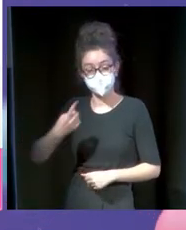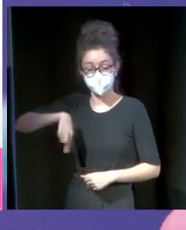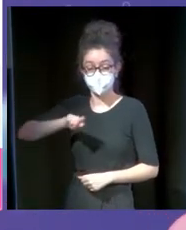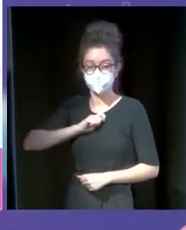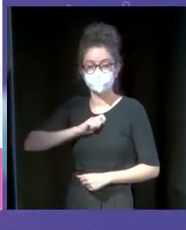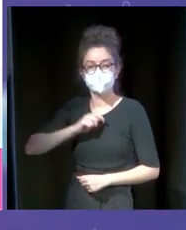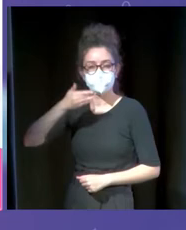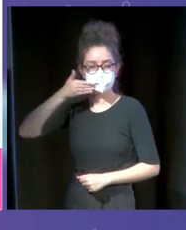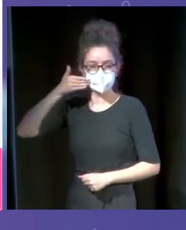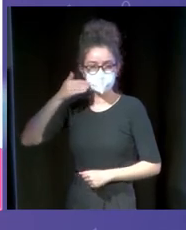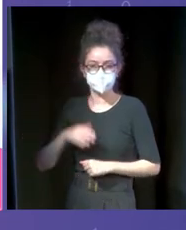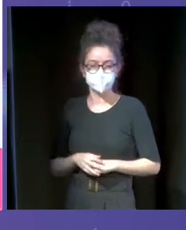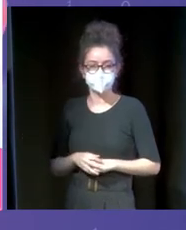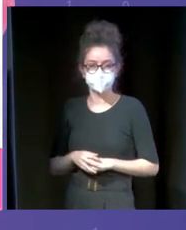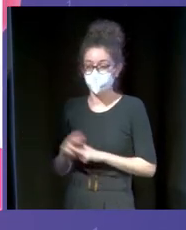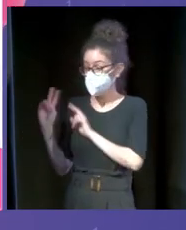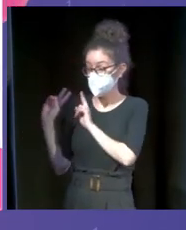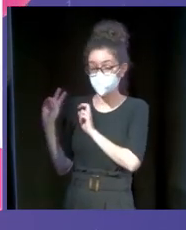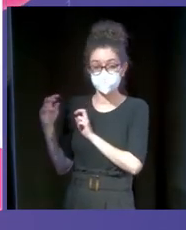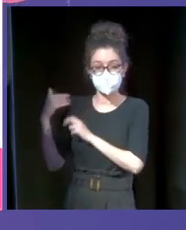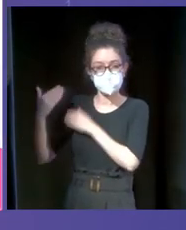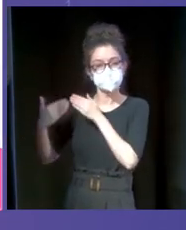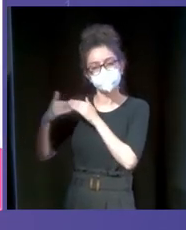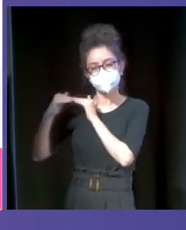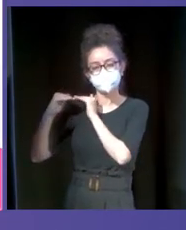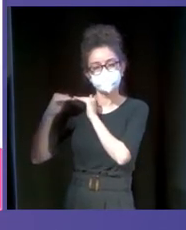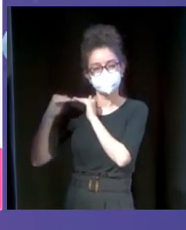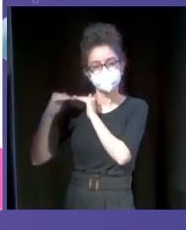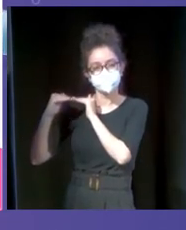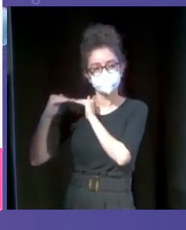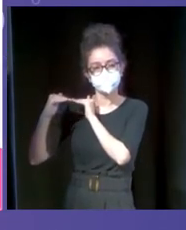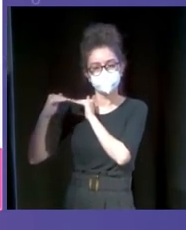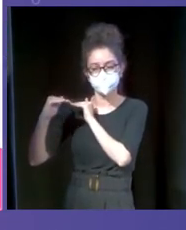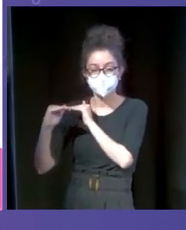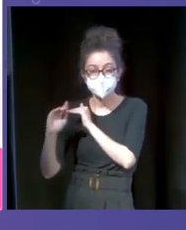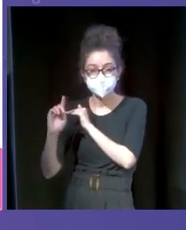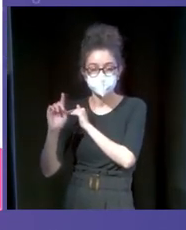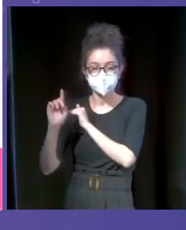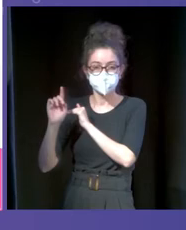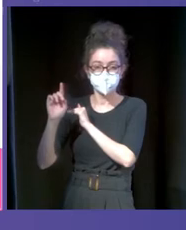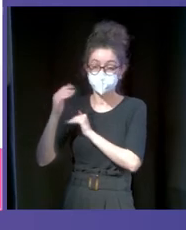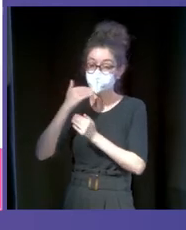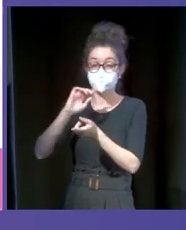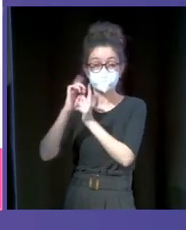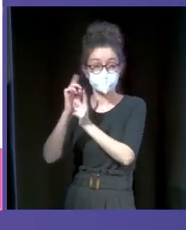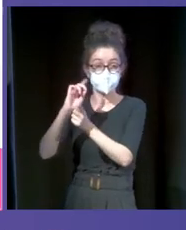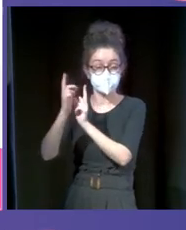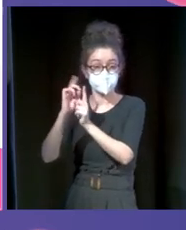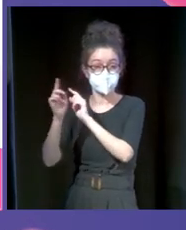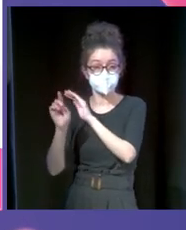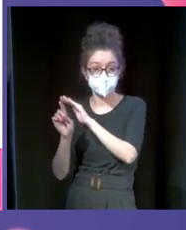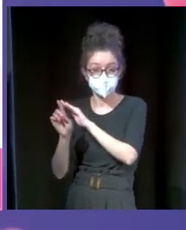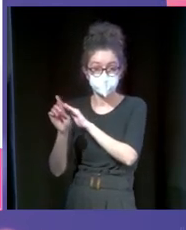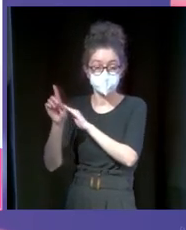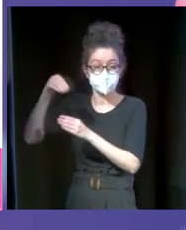durante los primeros años tuvimos un crecimiento muy estable. Fuimos creciendo con todos estos cambios que hicimos para posicionarnos cada vez mejor en